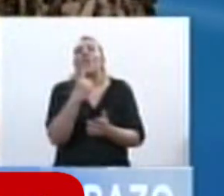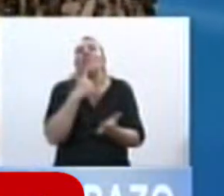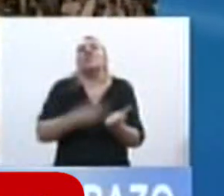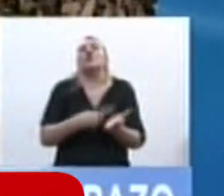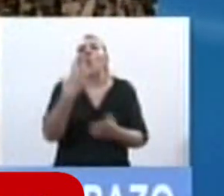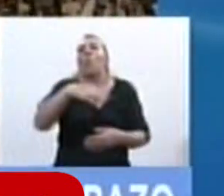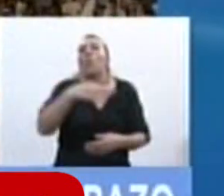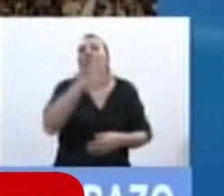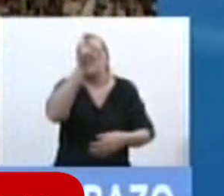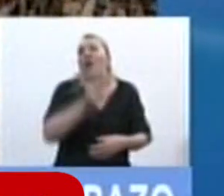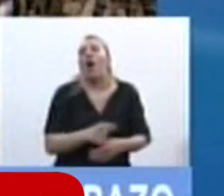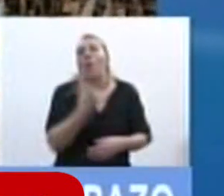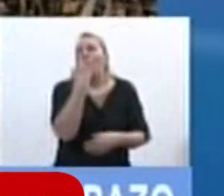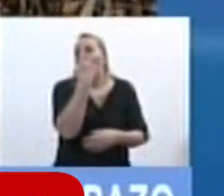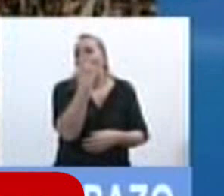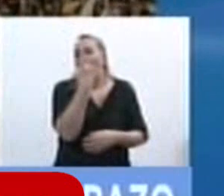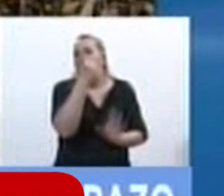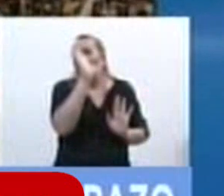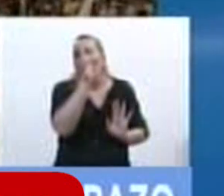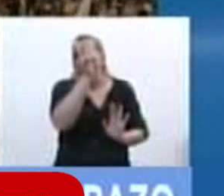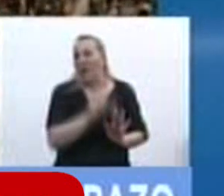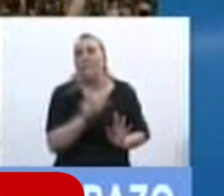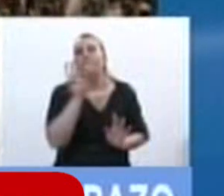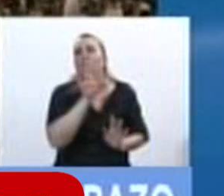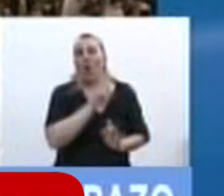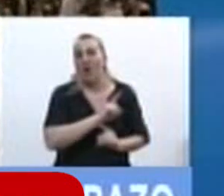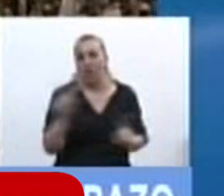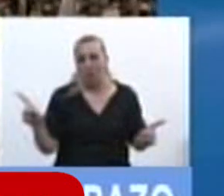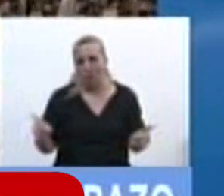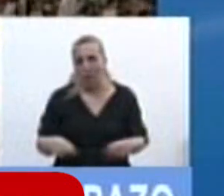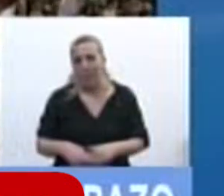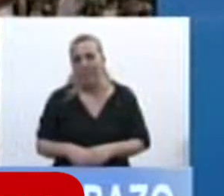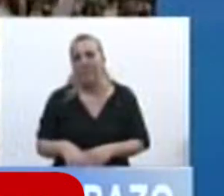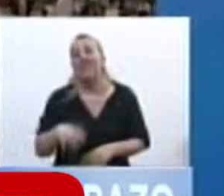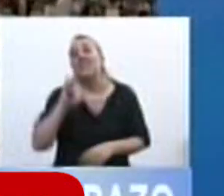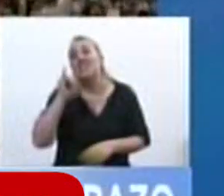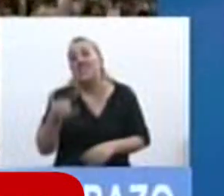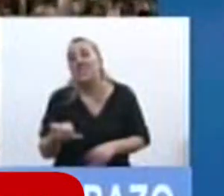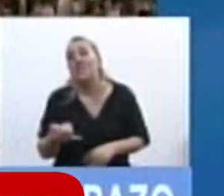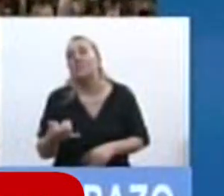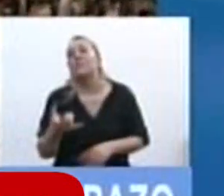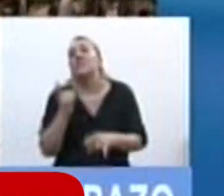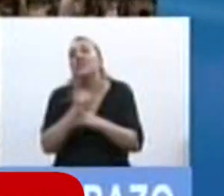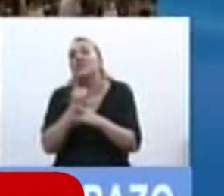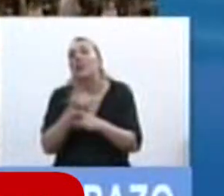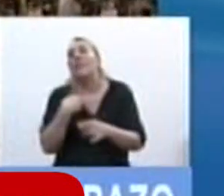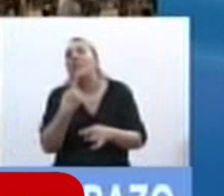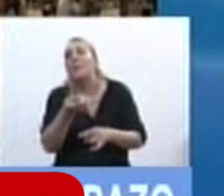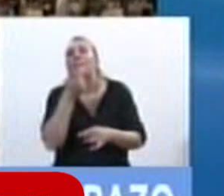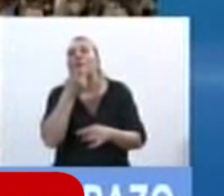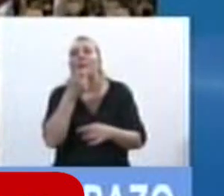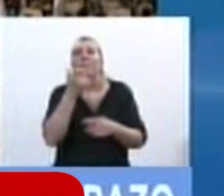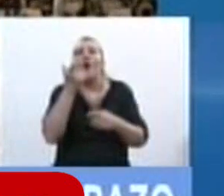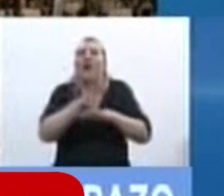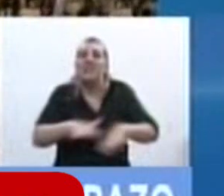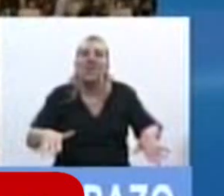única de una sola parte en este caso la mujer sí en aquellos casos que hablamos siempre de niñas de